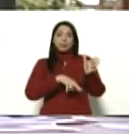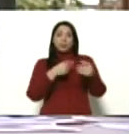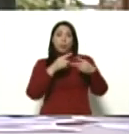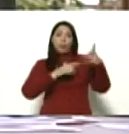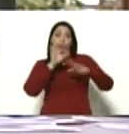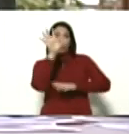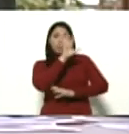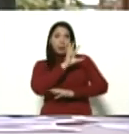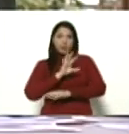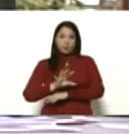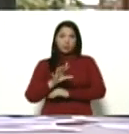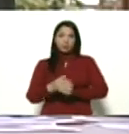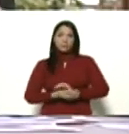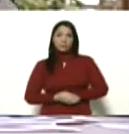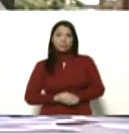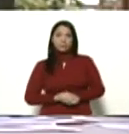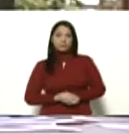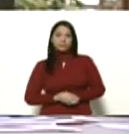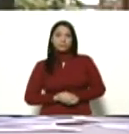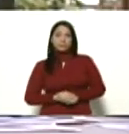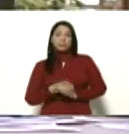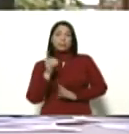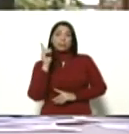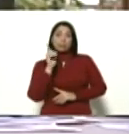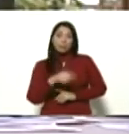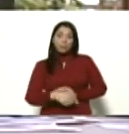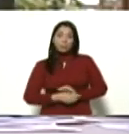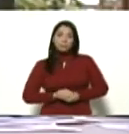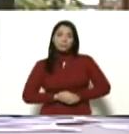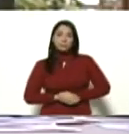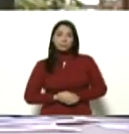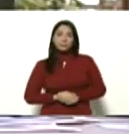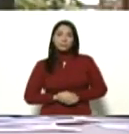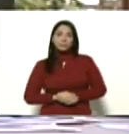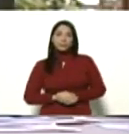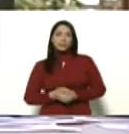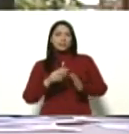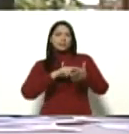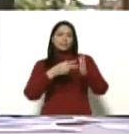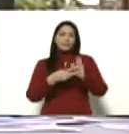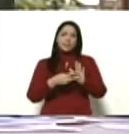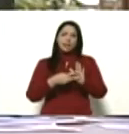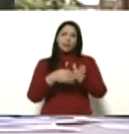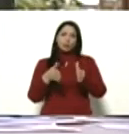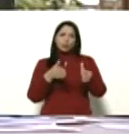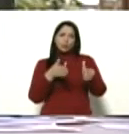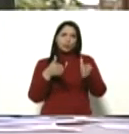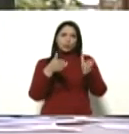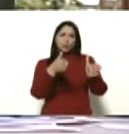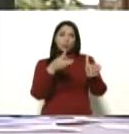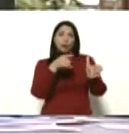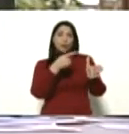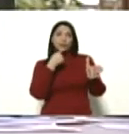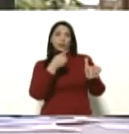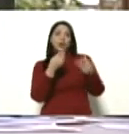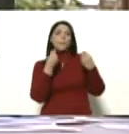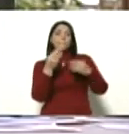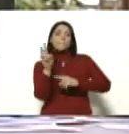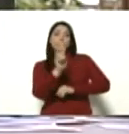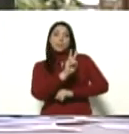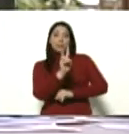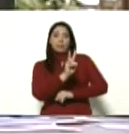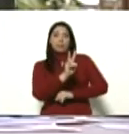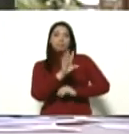países fuera de Venezuela. Incluso, bueno, hablamos de lo que significa esta ruta, ¿no? Ellos resaltaban cómo Venezuela